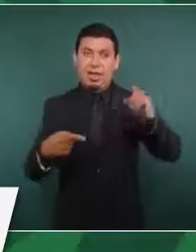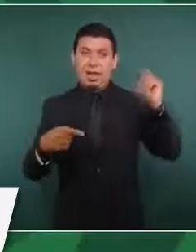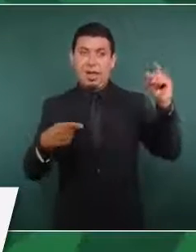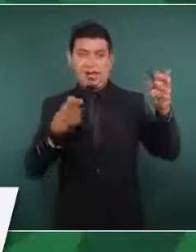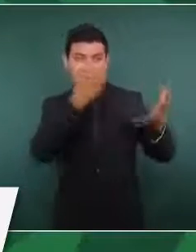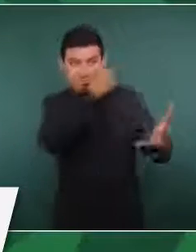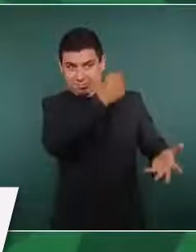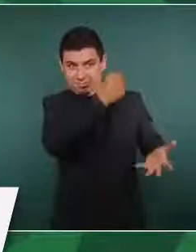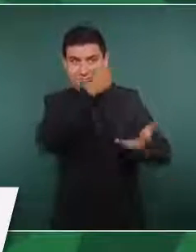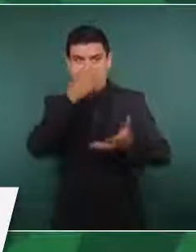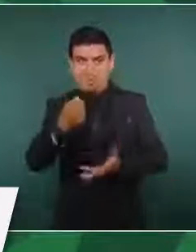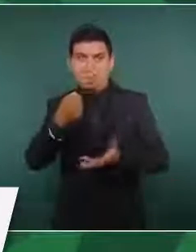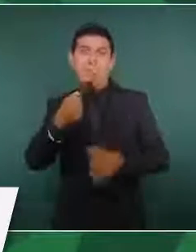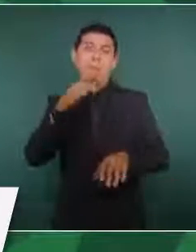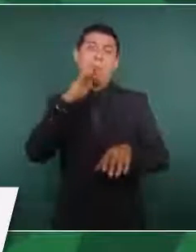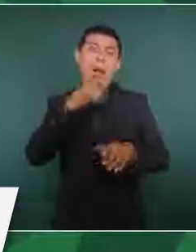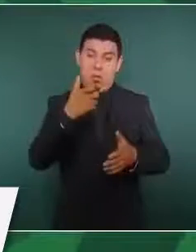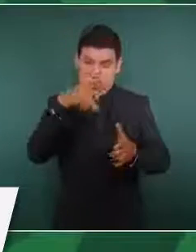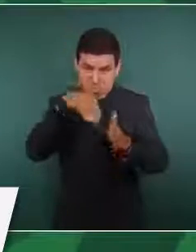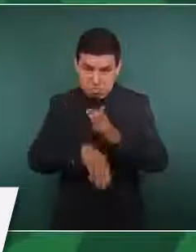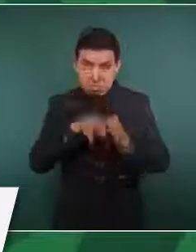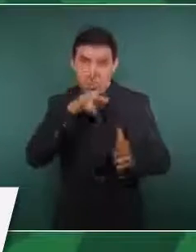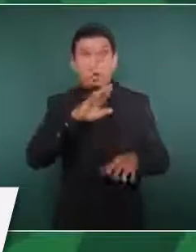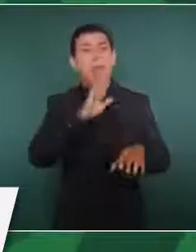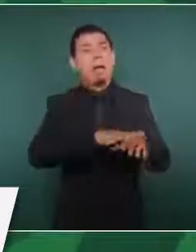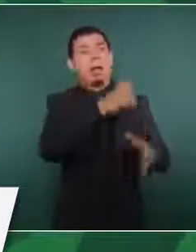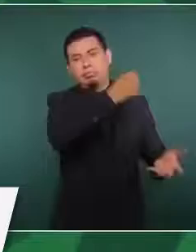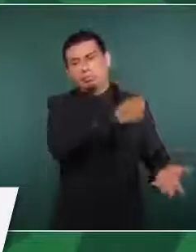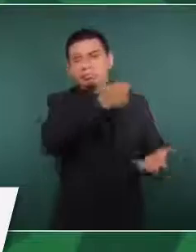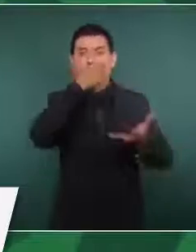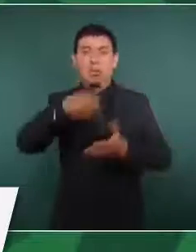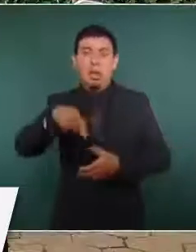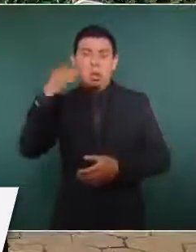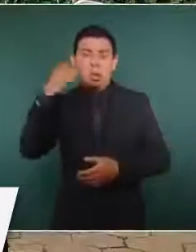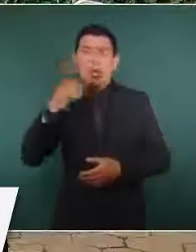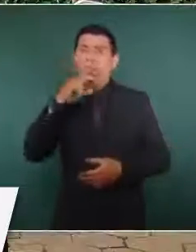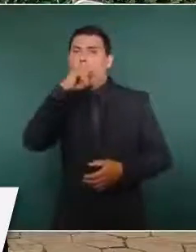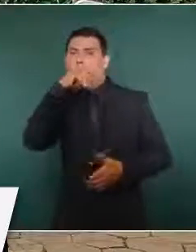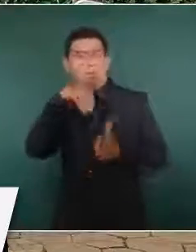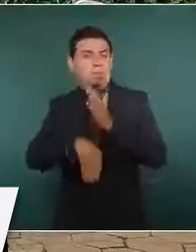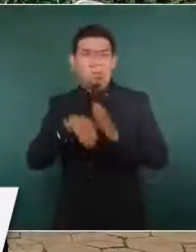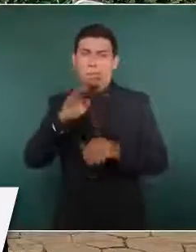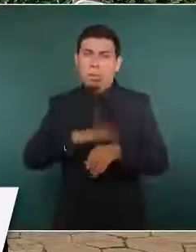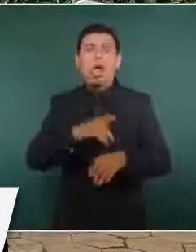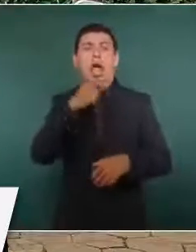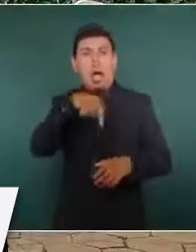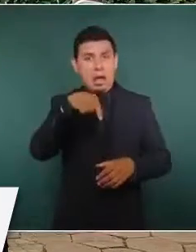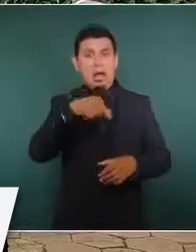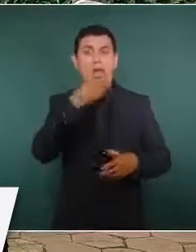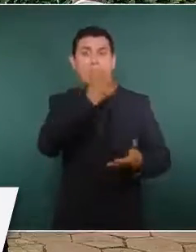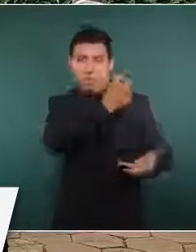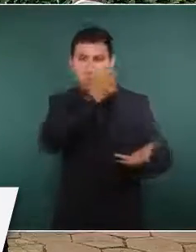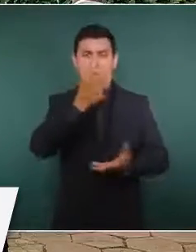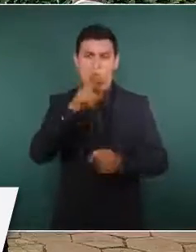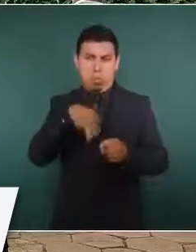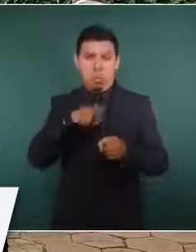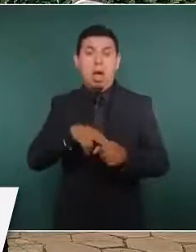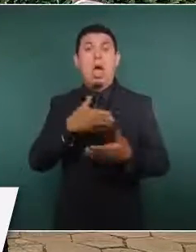con la crisis económica este es uno de los estados que va a ampliar su presupuesto,